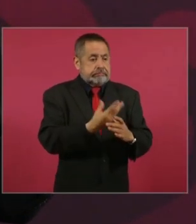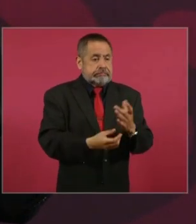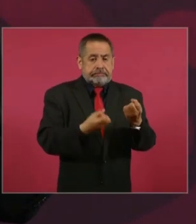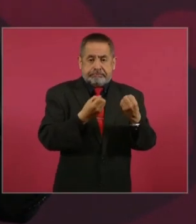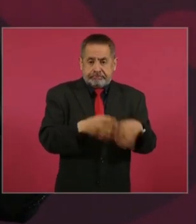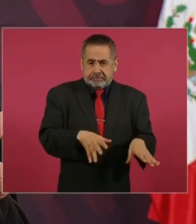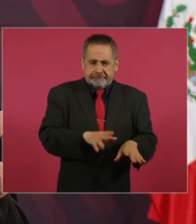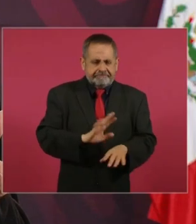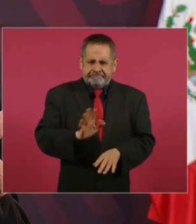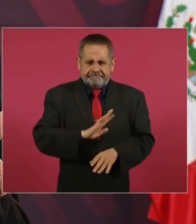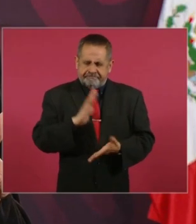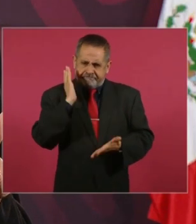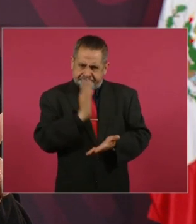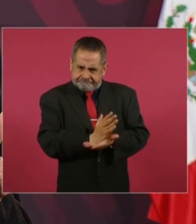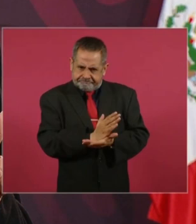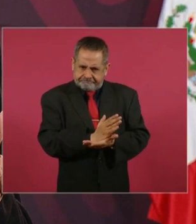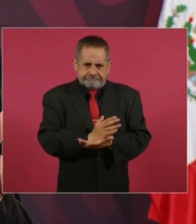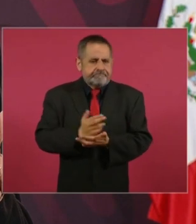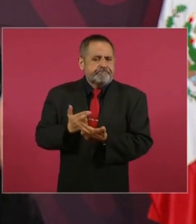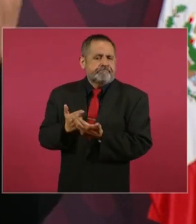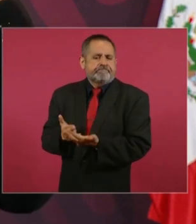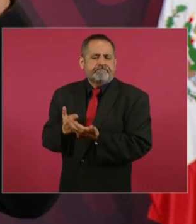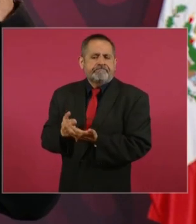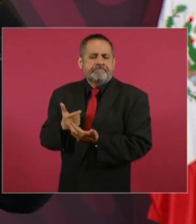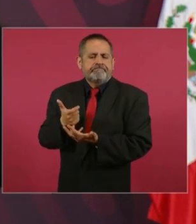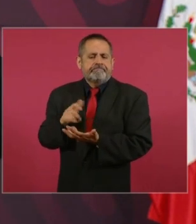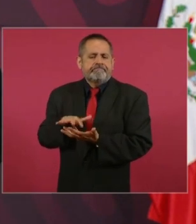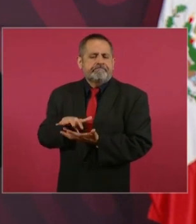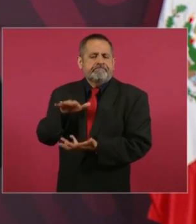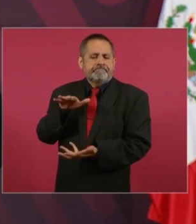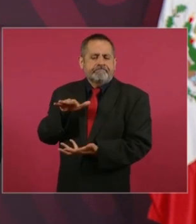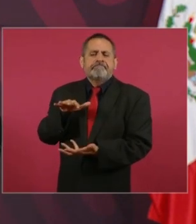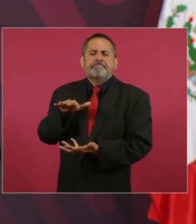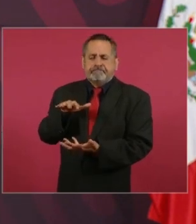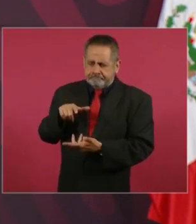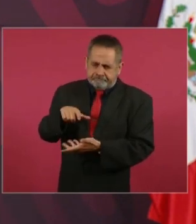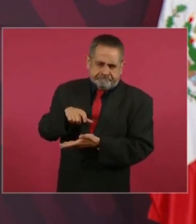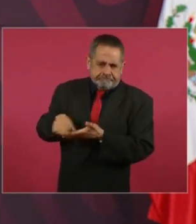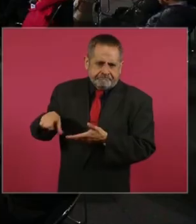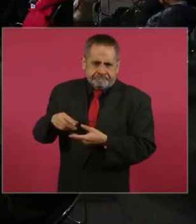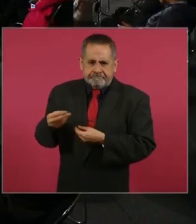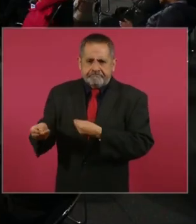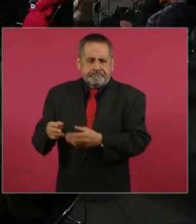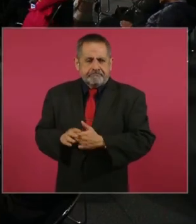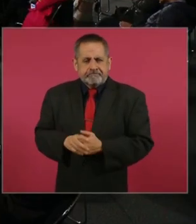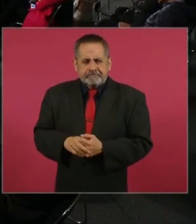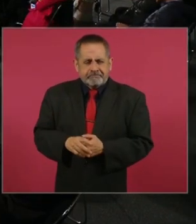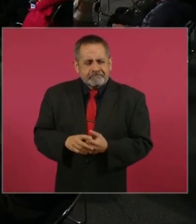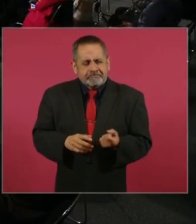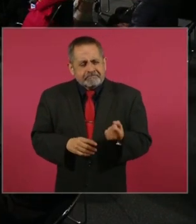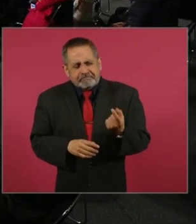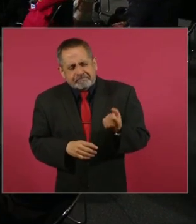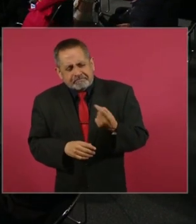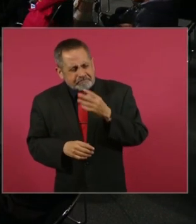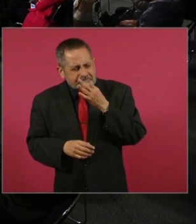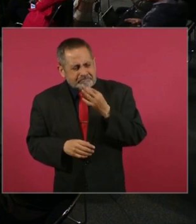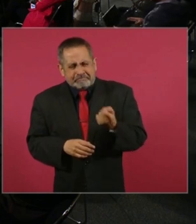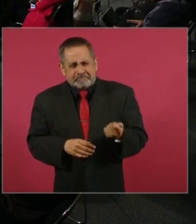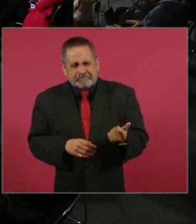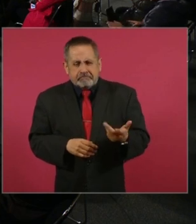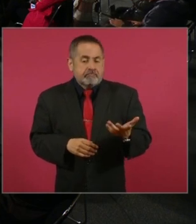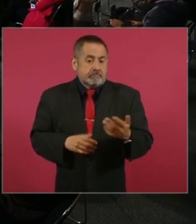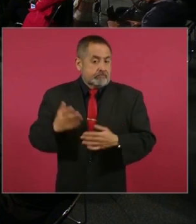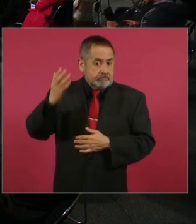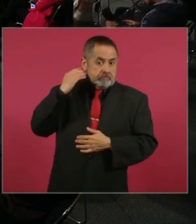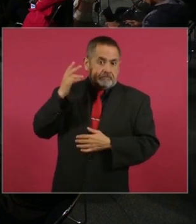medicamentos, que era una sangría, se